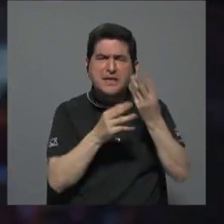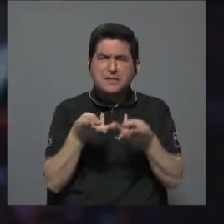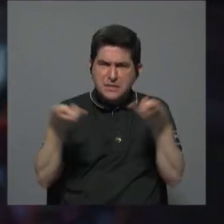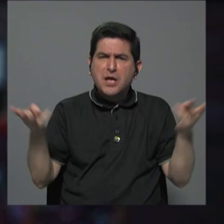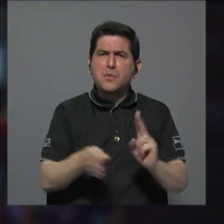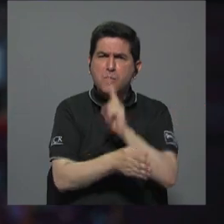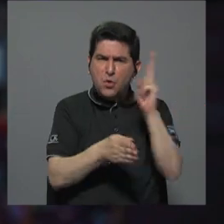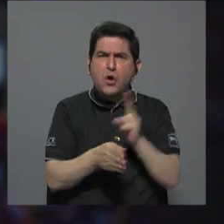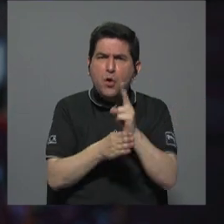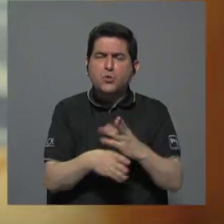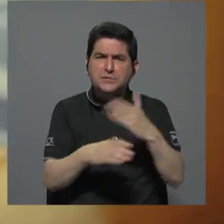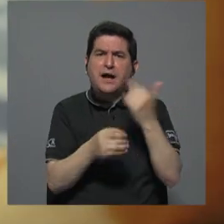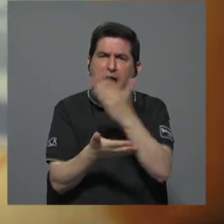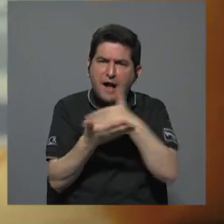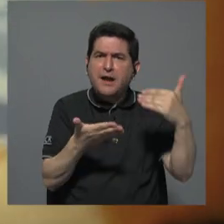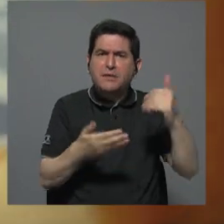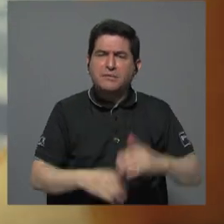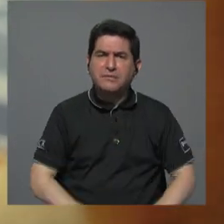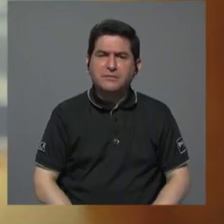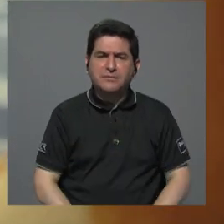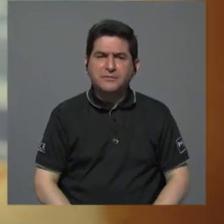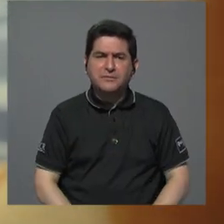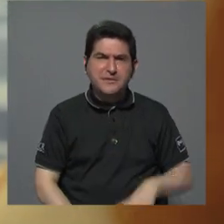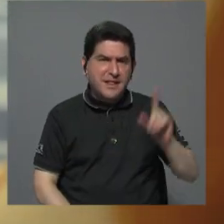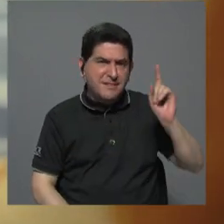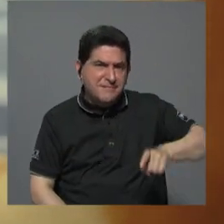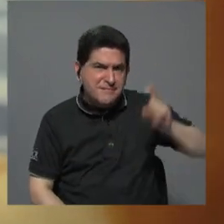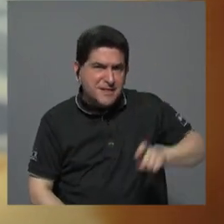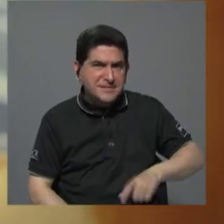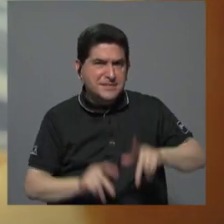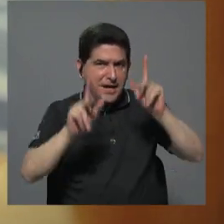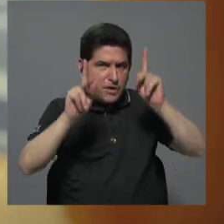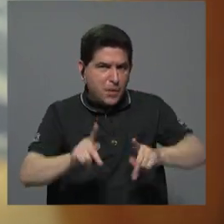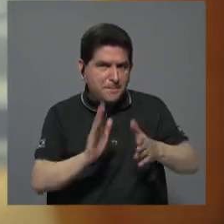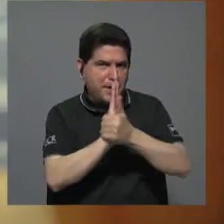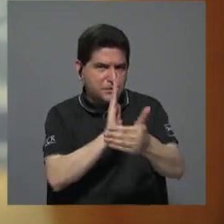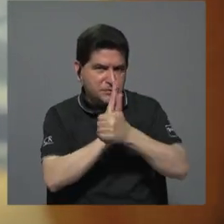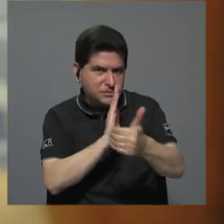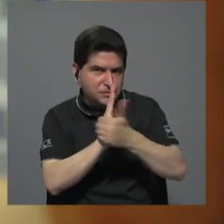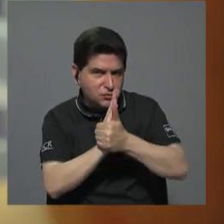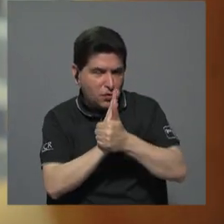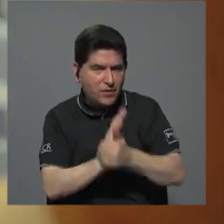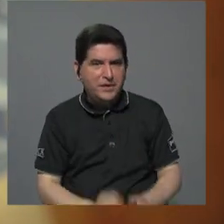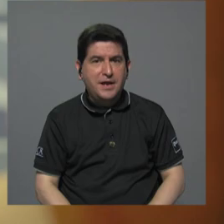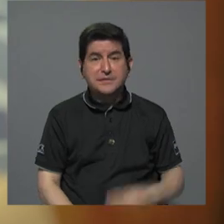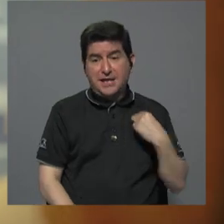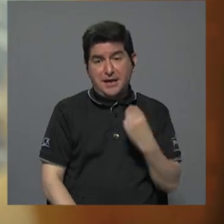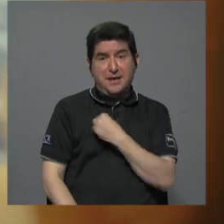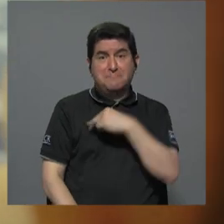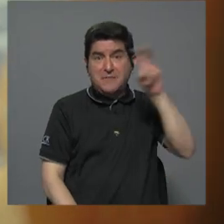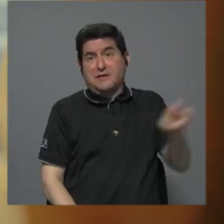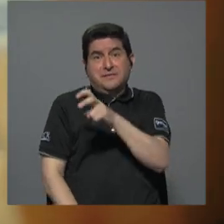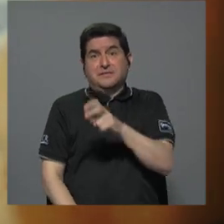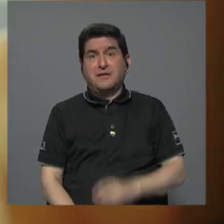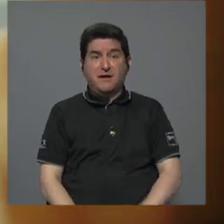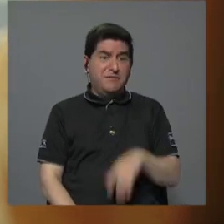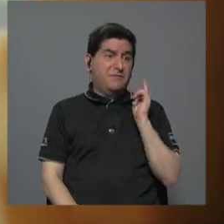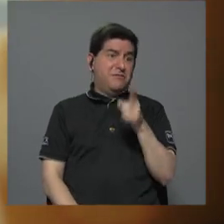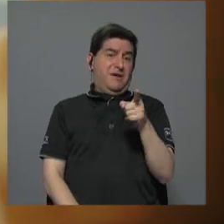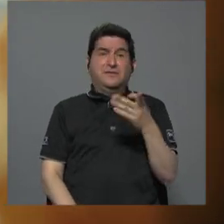material que usan para hacer algo. Lo que hay que llevar es gente capaz, es el MOC, el MOC,